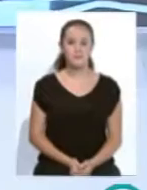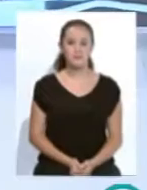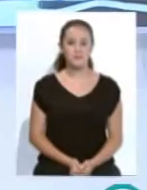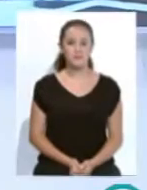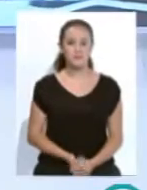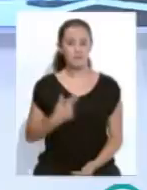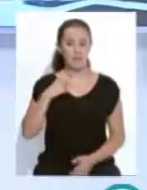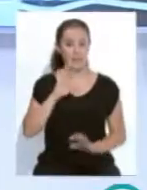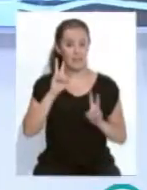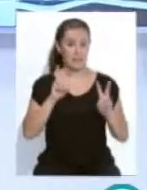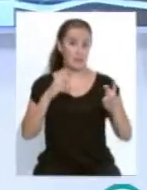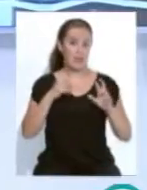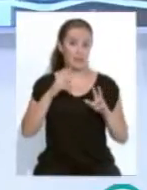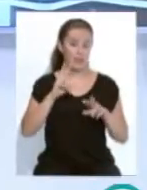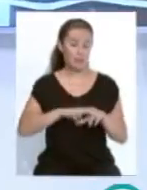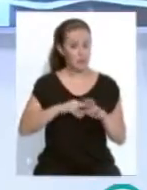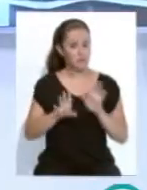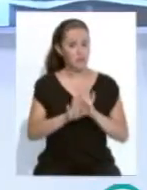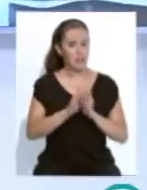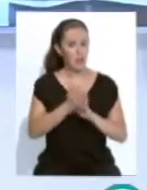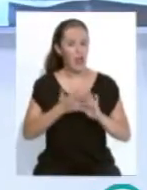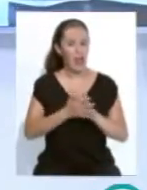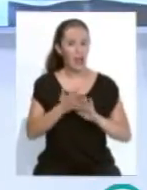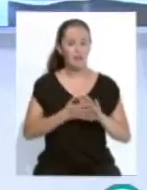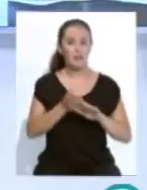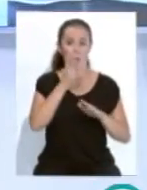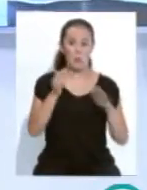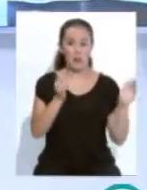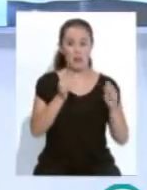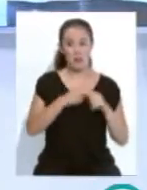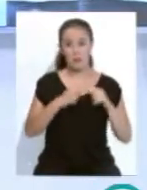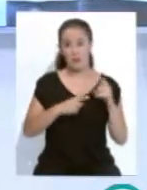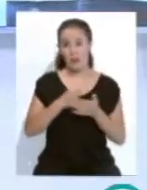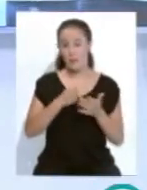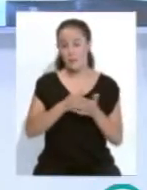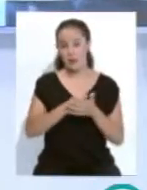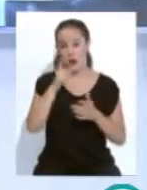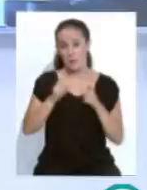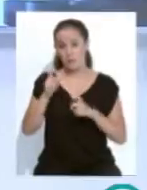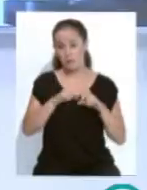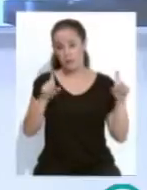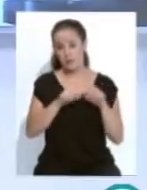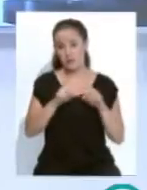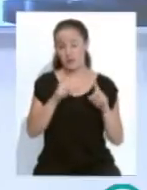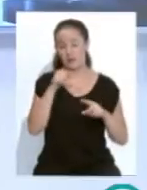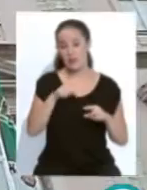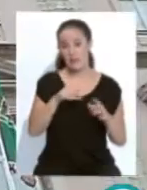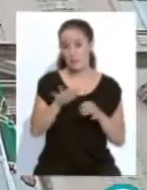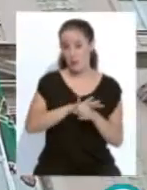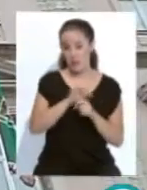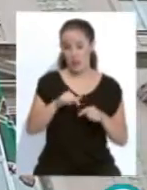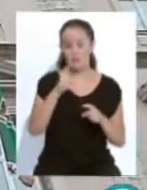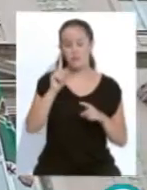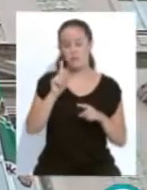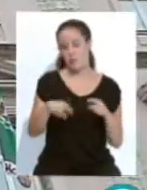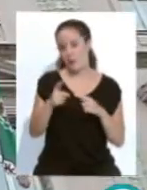Y de la Diputación le seguimos hablando porque el periodo medio de pago a proveedores del ente provincial durante el mes de mayo